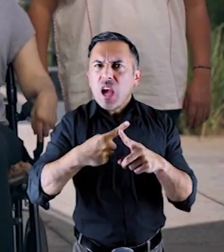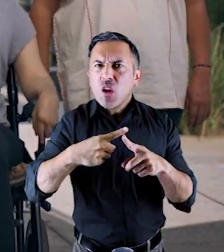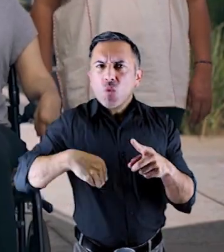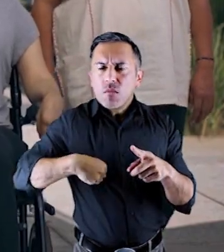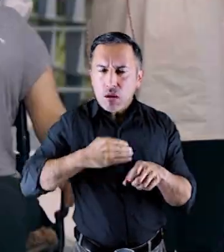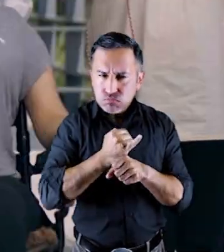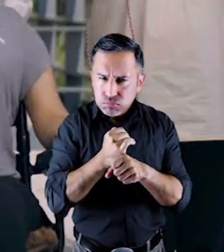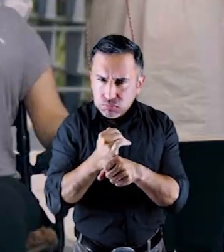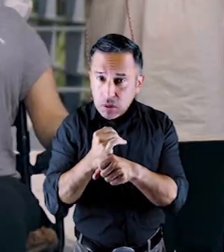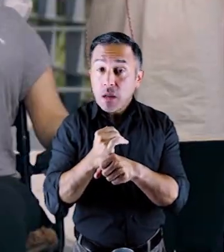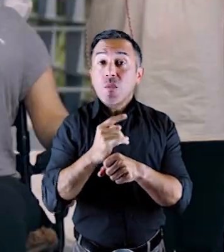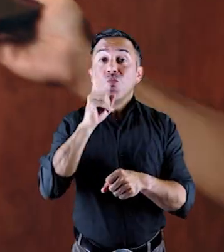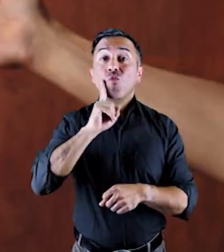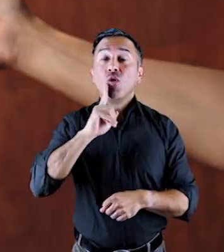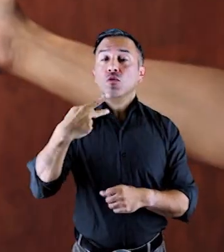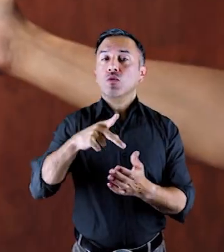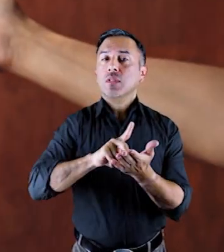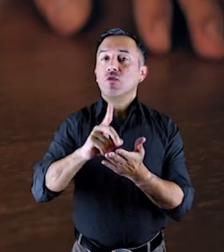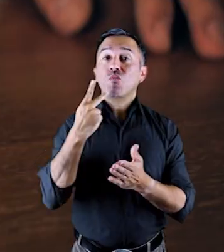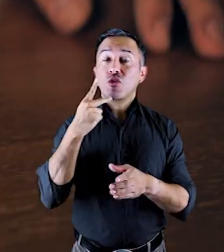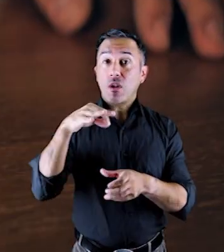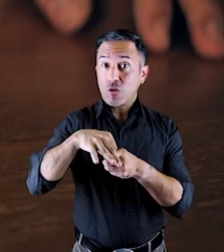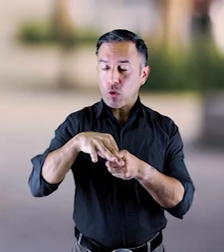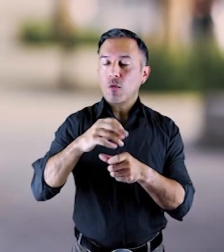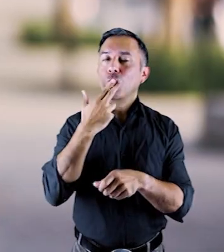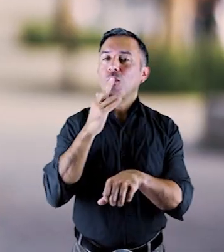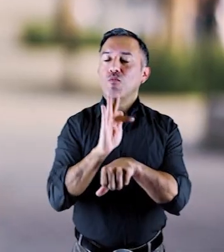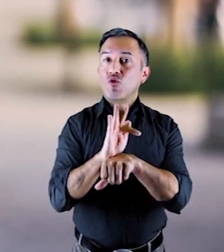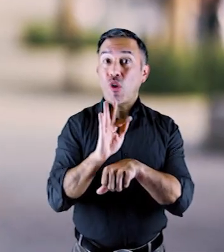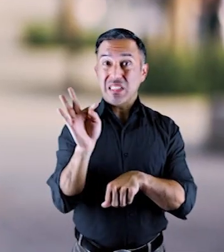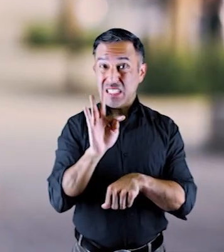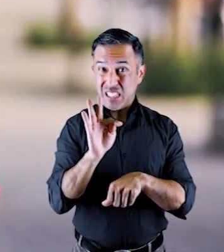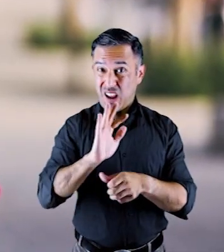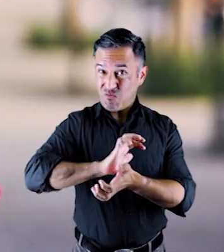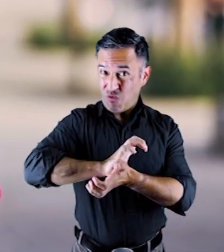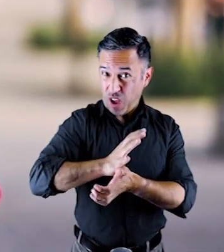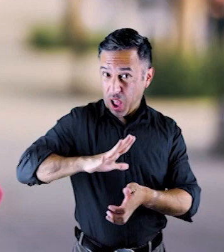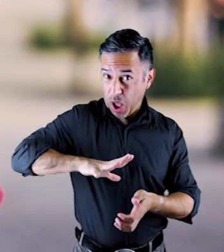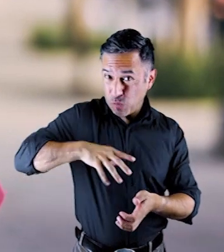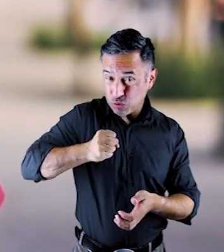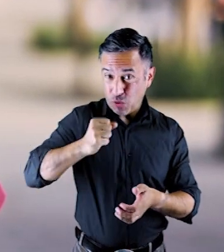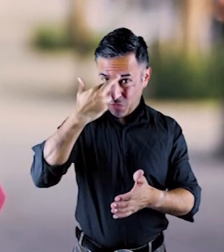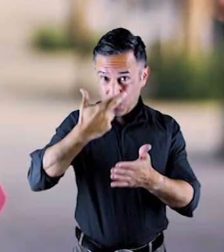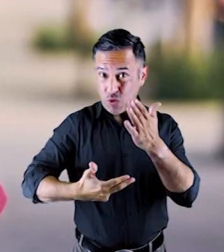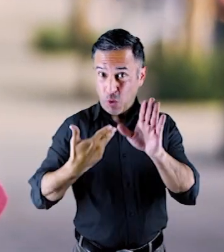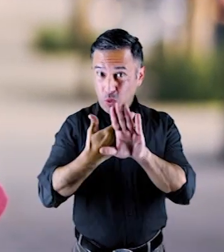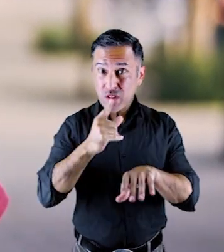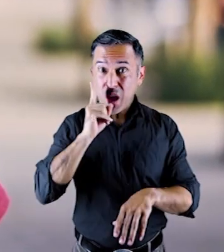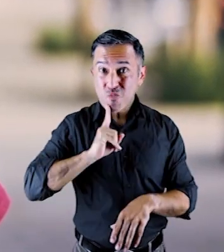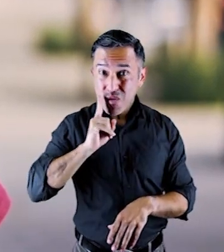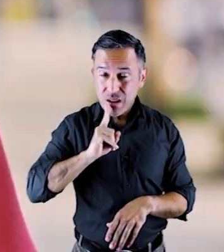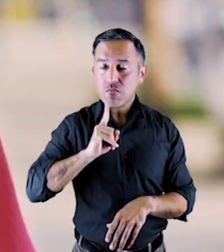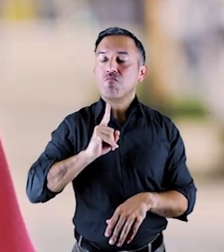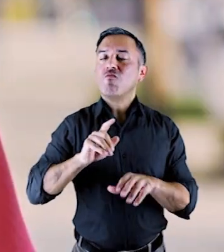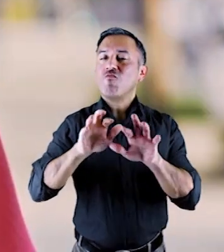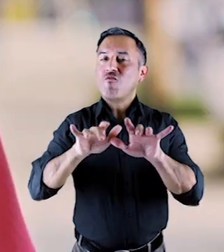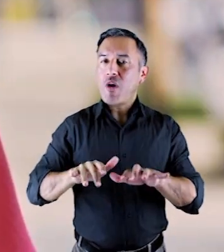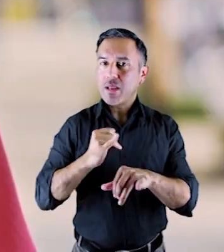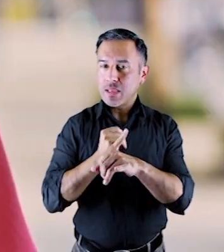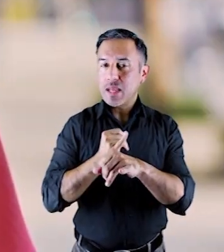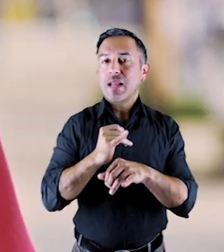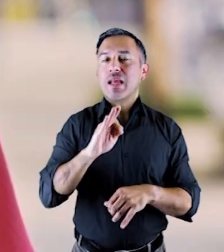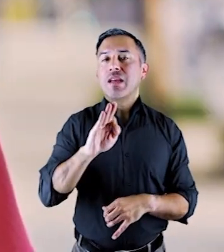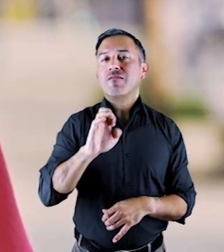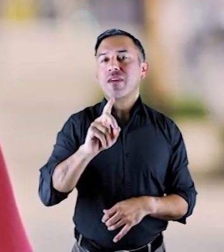violencia y protegen los derechos políticos y electorales de las mujeres. Si necesitas denunciar violencia política contra las mujeres en razón de género, ingresa a